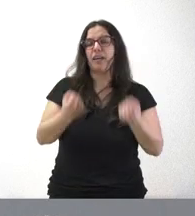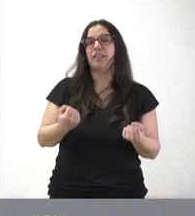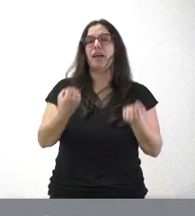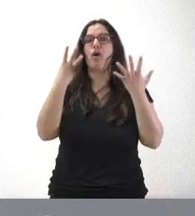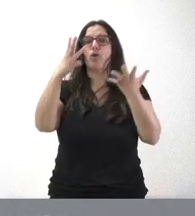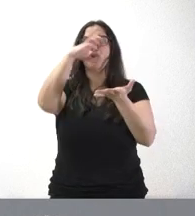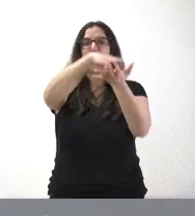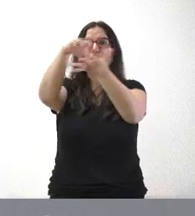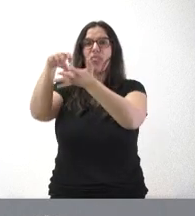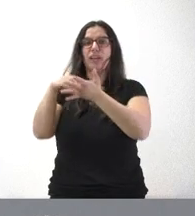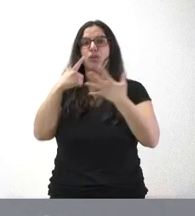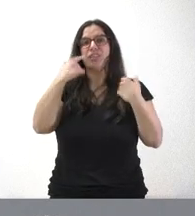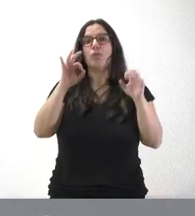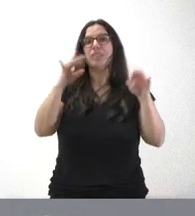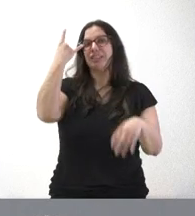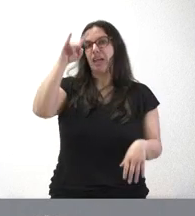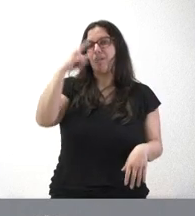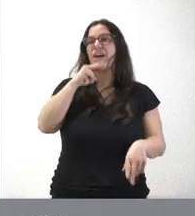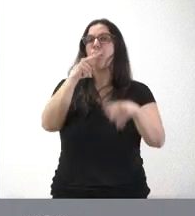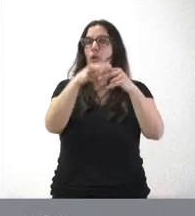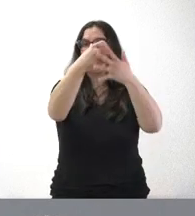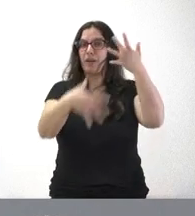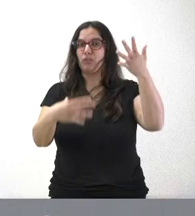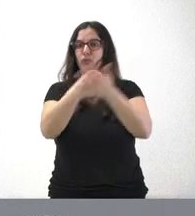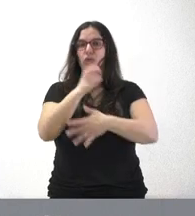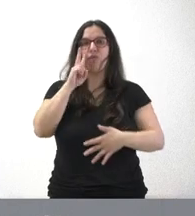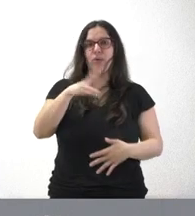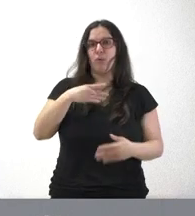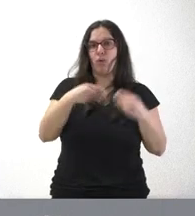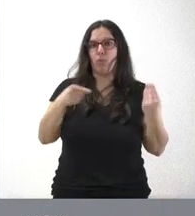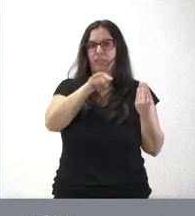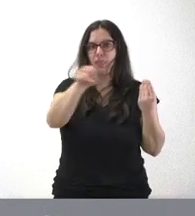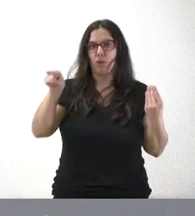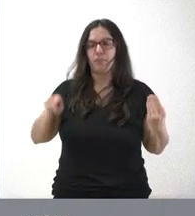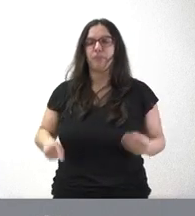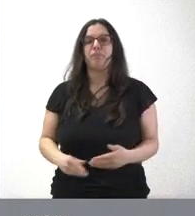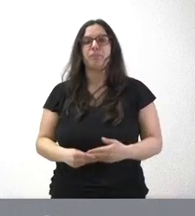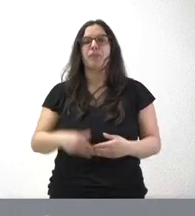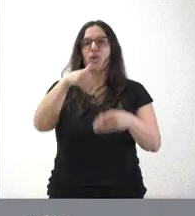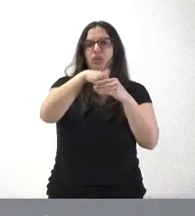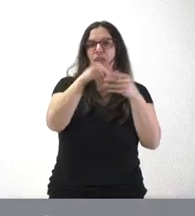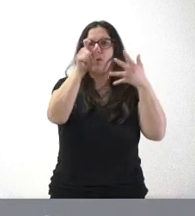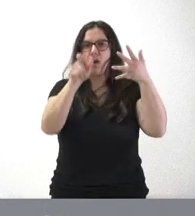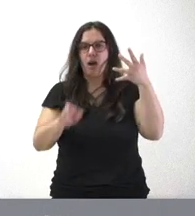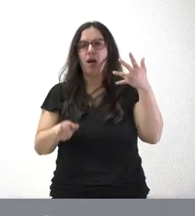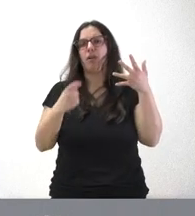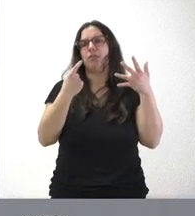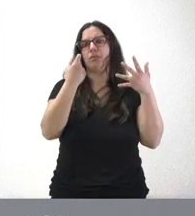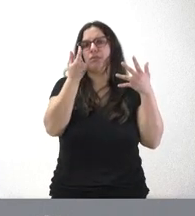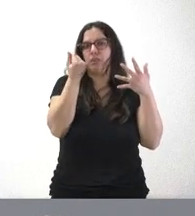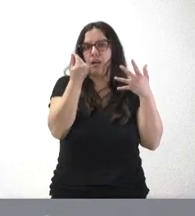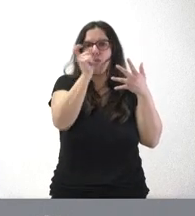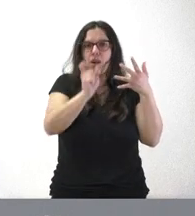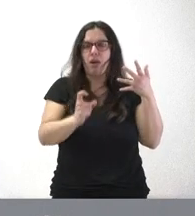salud de Salamanca. Tienen ustedes la relación de todos estos centros de salud y el contenido de los mismos con la inversión de cada uno de